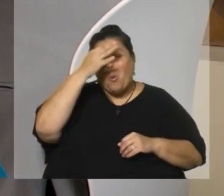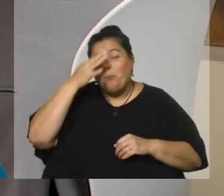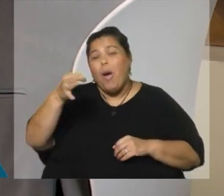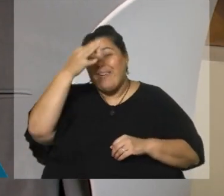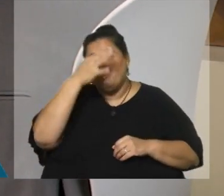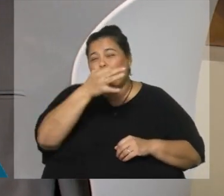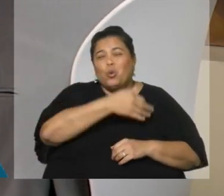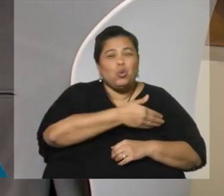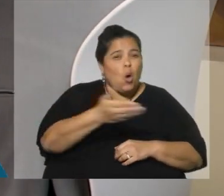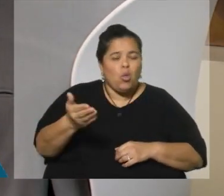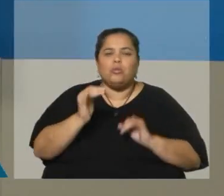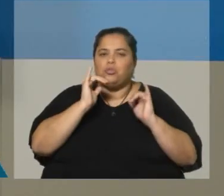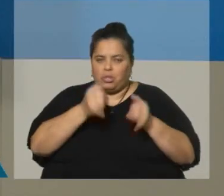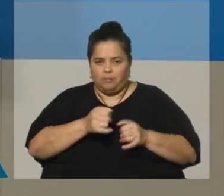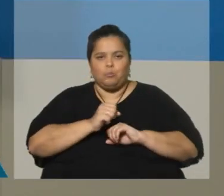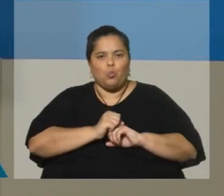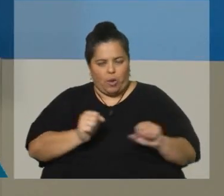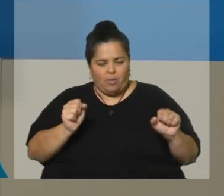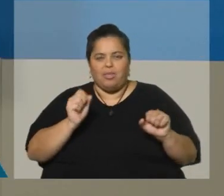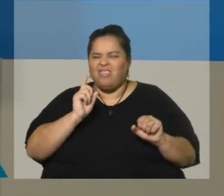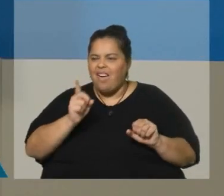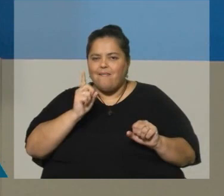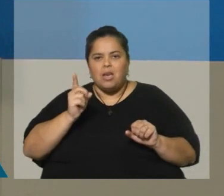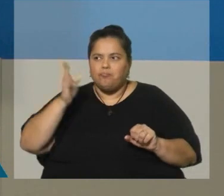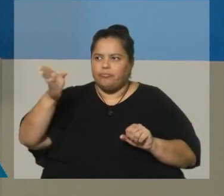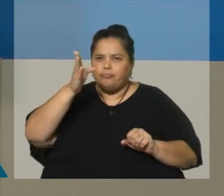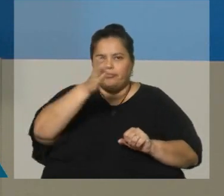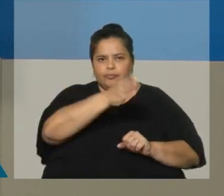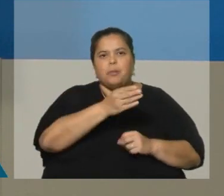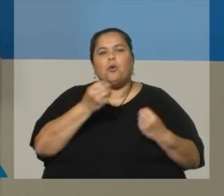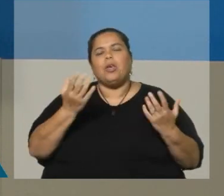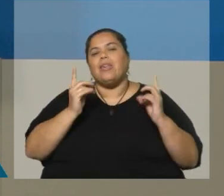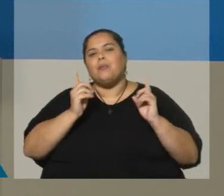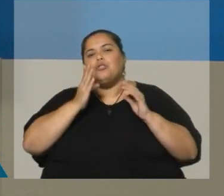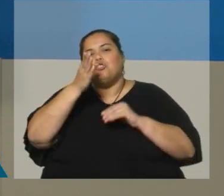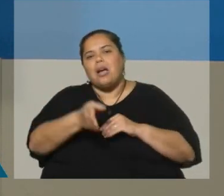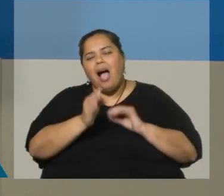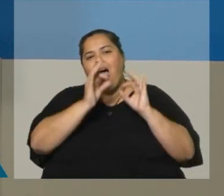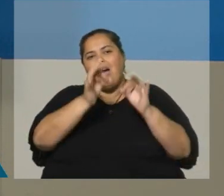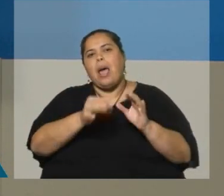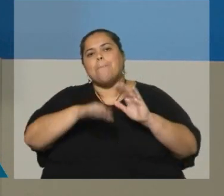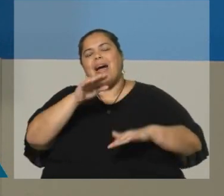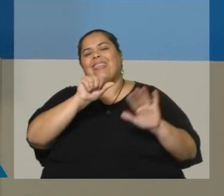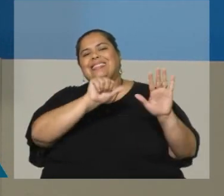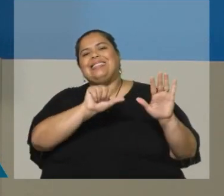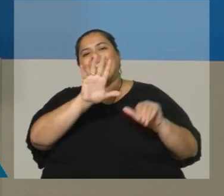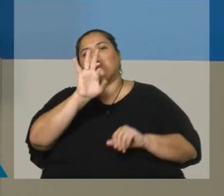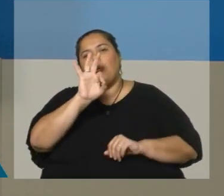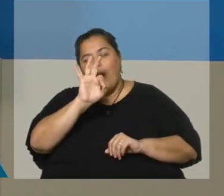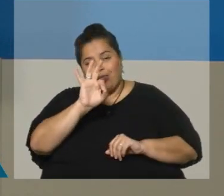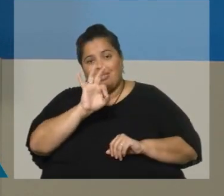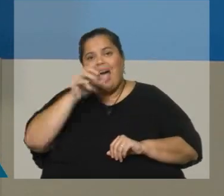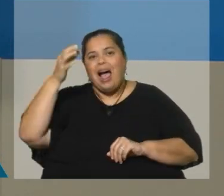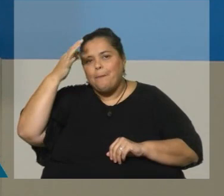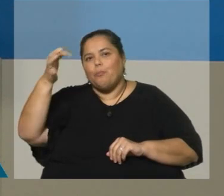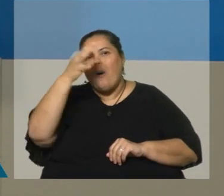llegar? Exacto. Tenemos que llegar a todo. Para que tengan una idea de la dimensión del operativo Censal, nosotros vamos a llegar a más de 650 localidades en todo